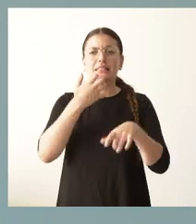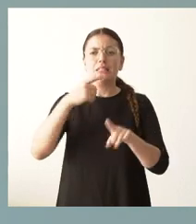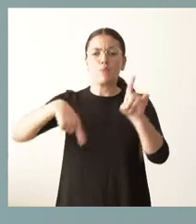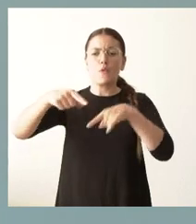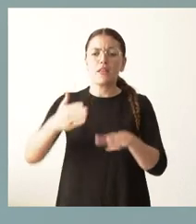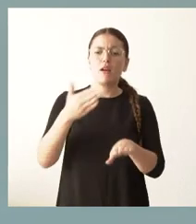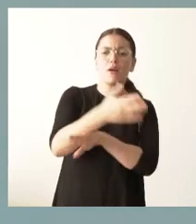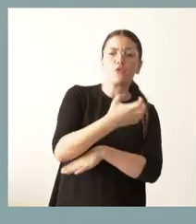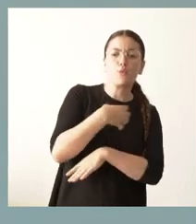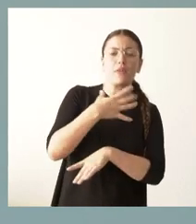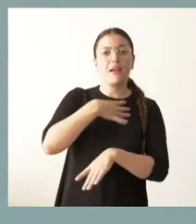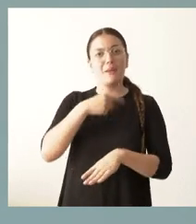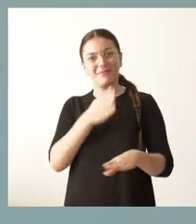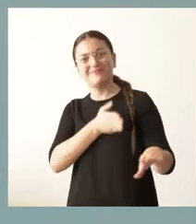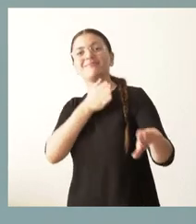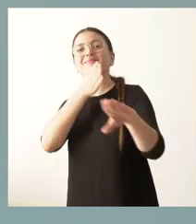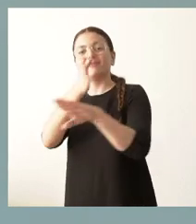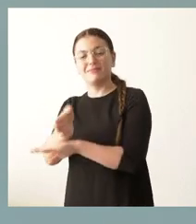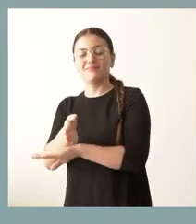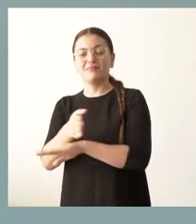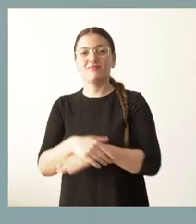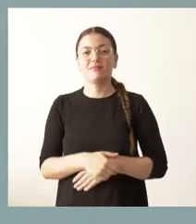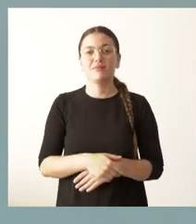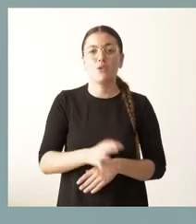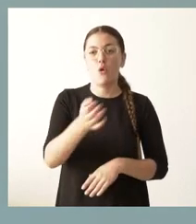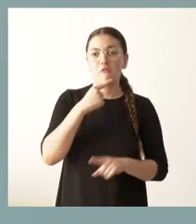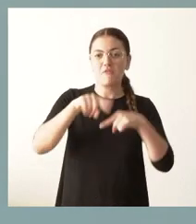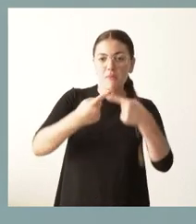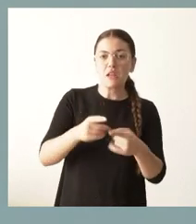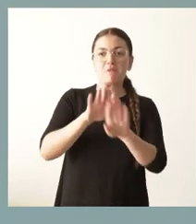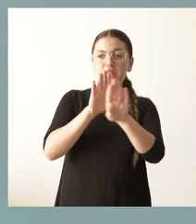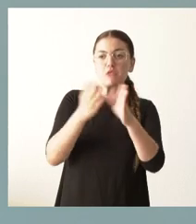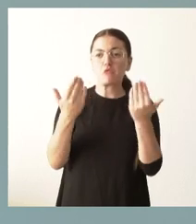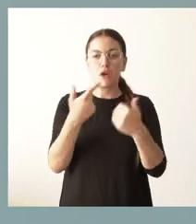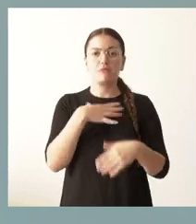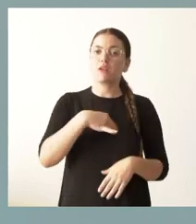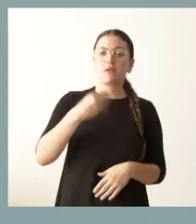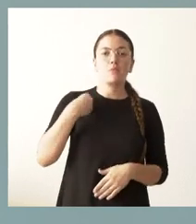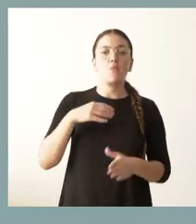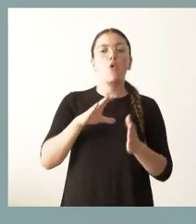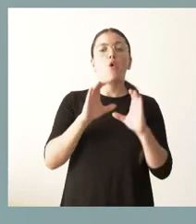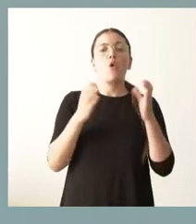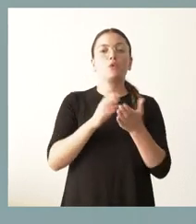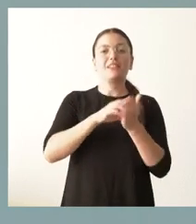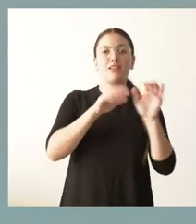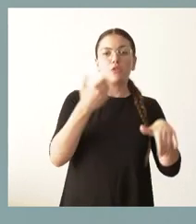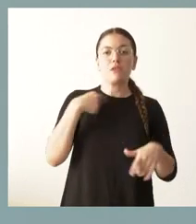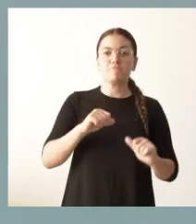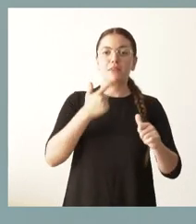movilidad o de recursos o de familiares o de vecinos que puedan prestarles el servicio. Lo va a hacer la Junta de Castilla y León y hemos puesto en marcha.